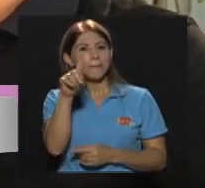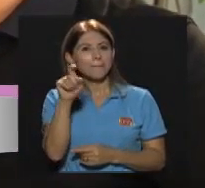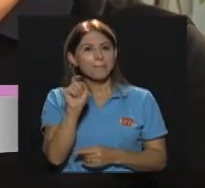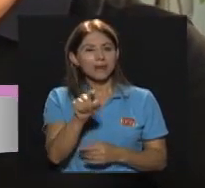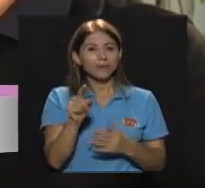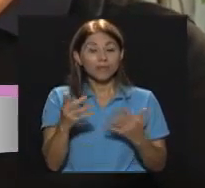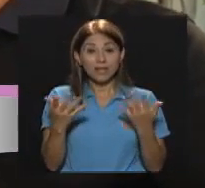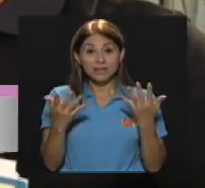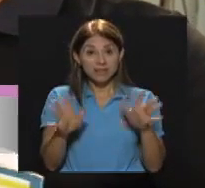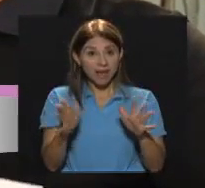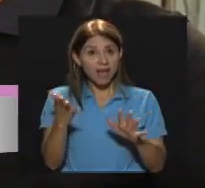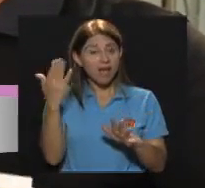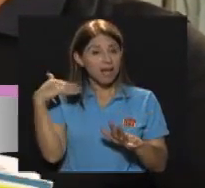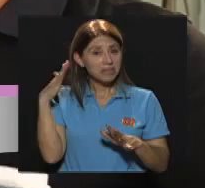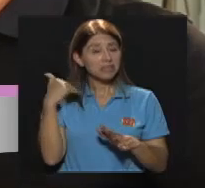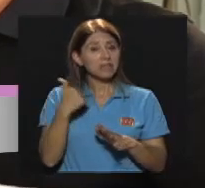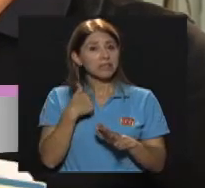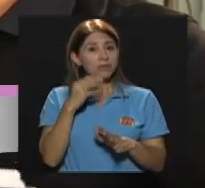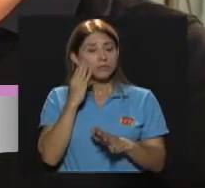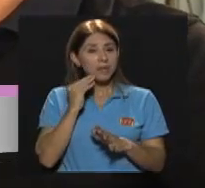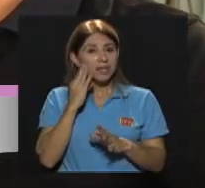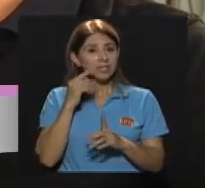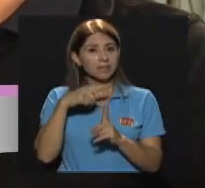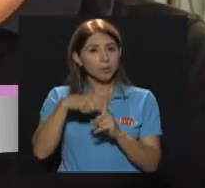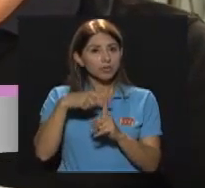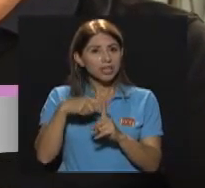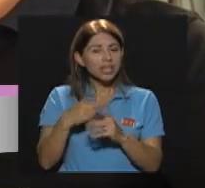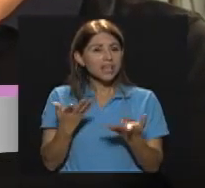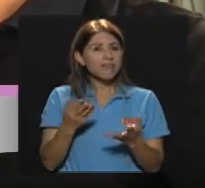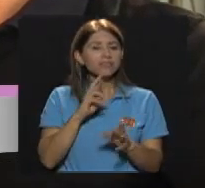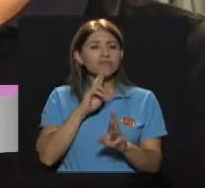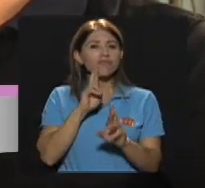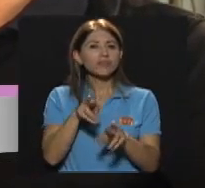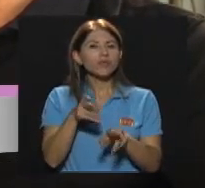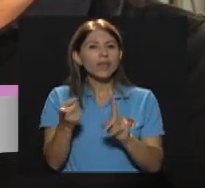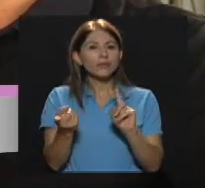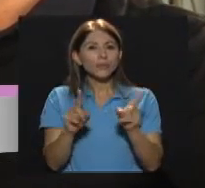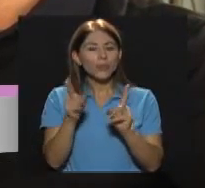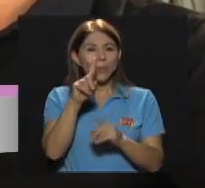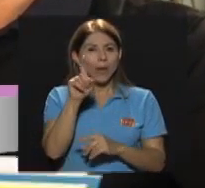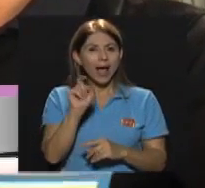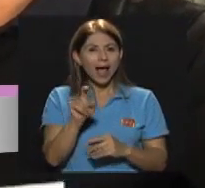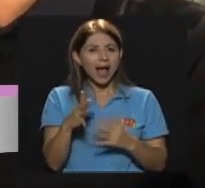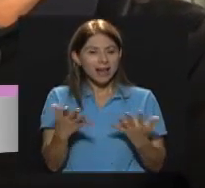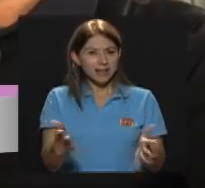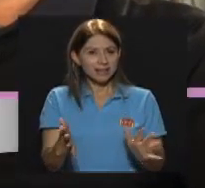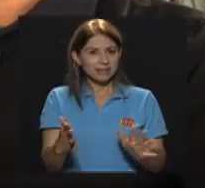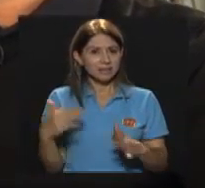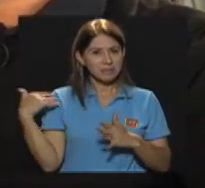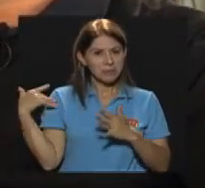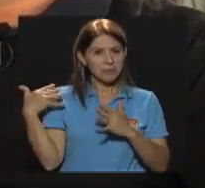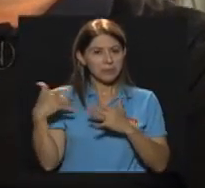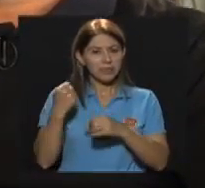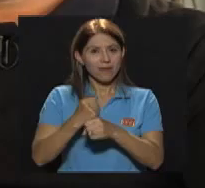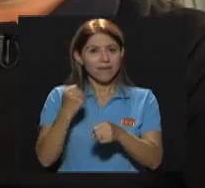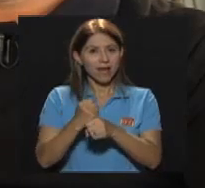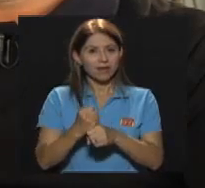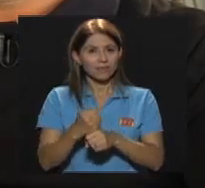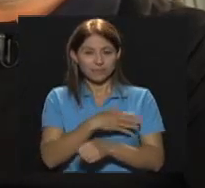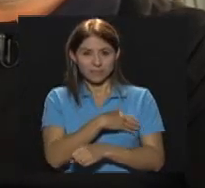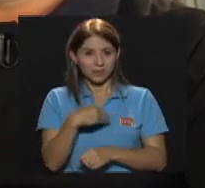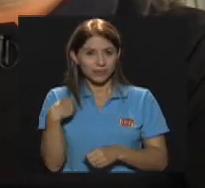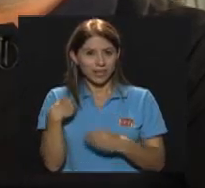positivas ¿Qué resultados Van viendo Hasta el momento Con lo que han venido Trabajando? Si me gustaría Que pudiera Ampliar esa parte